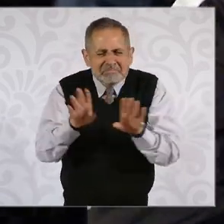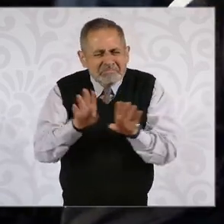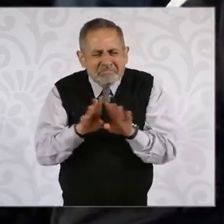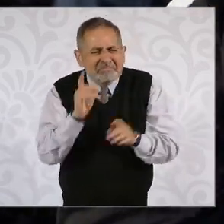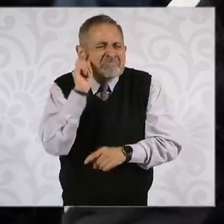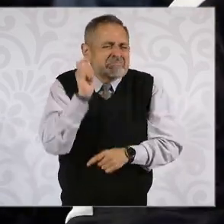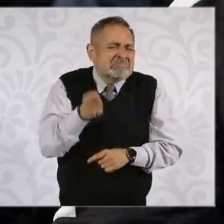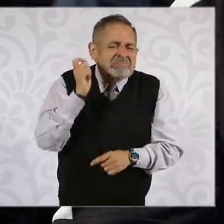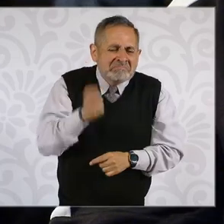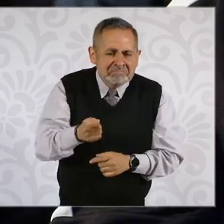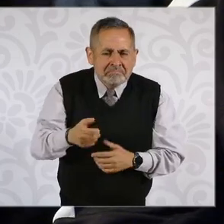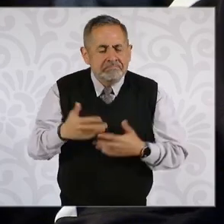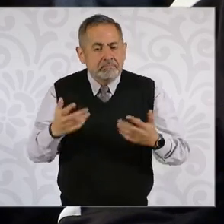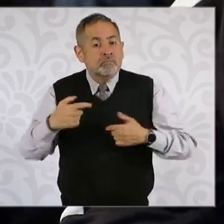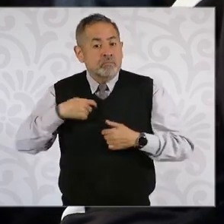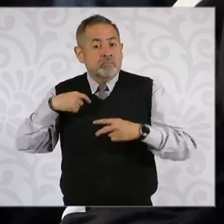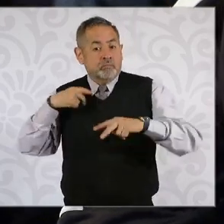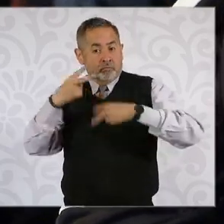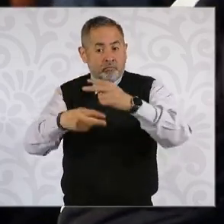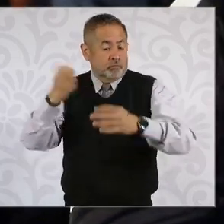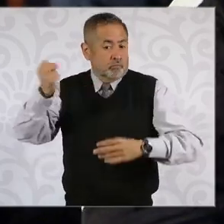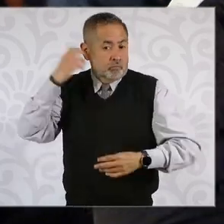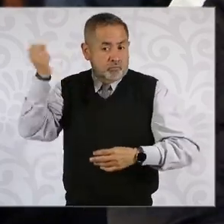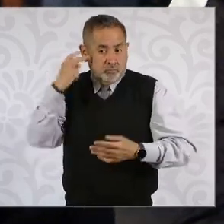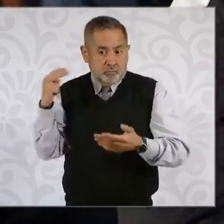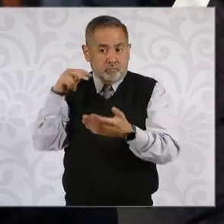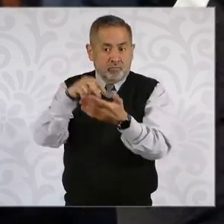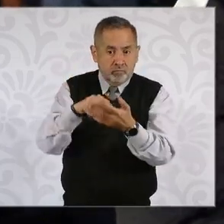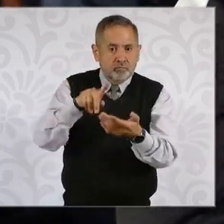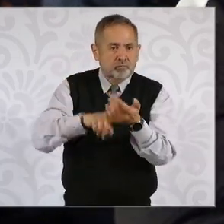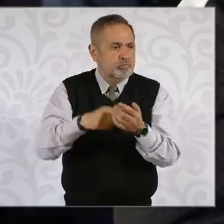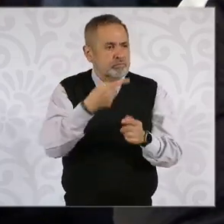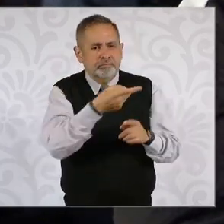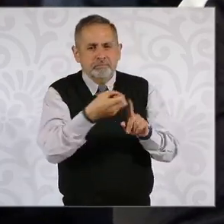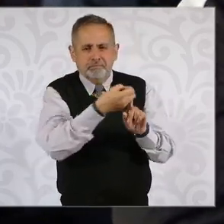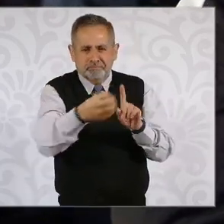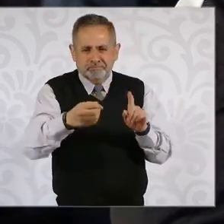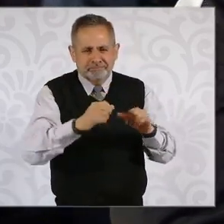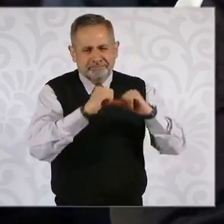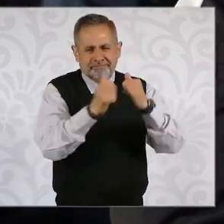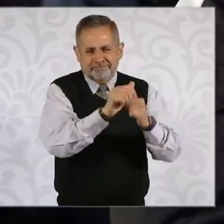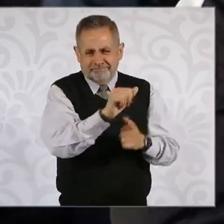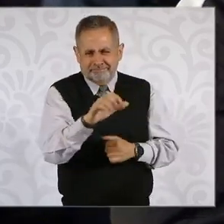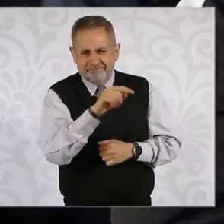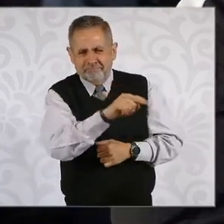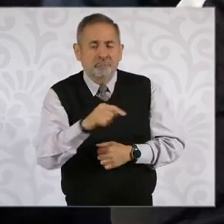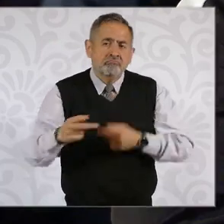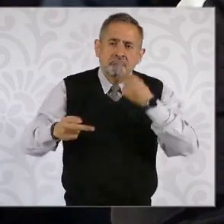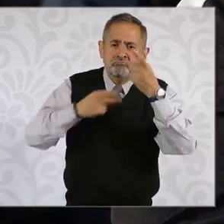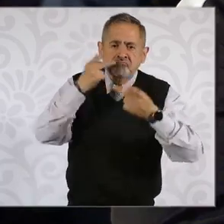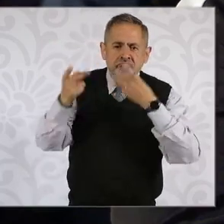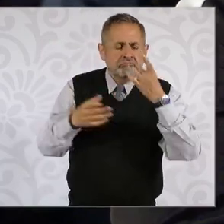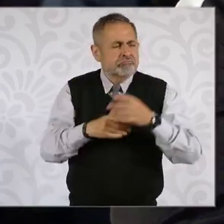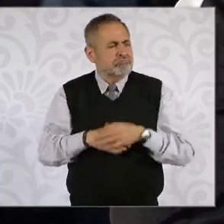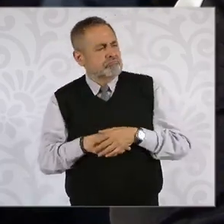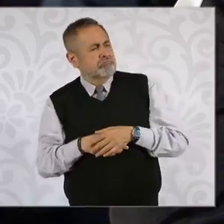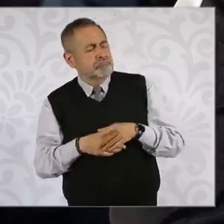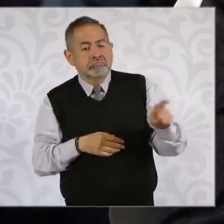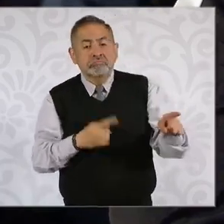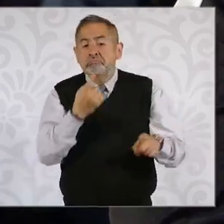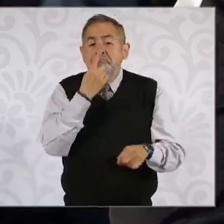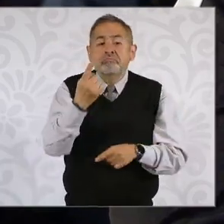esto. Porque fui a una conferencia de prensa de estas organizaciones de la sociedad civil en donde hablan que uno de los